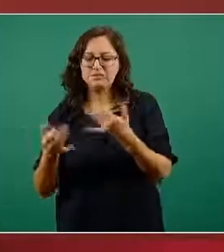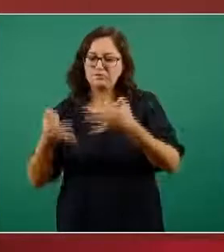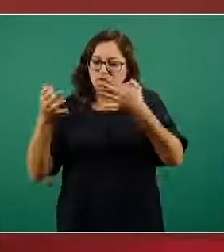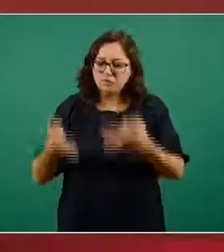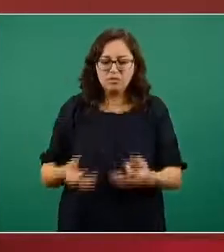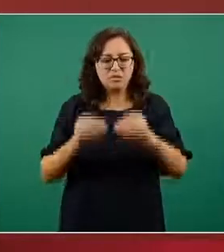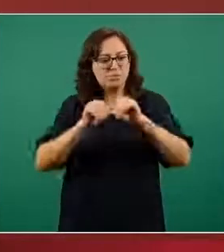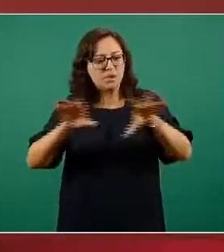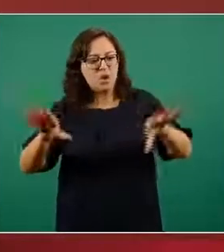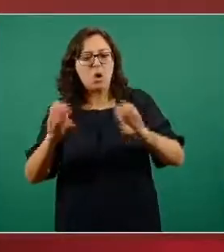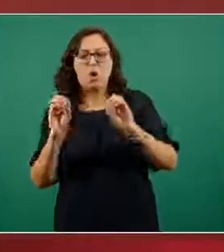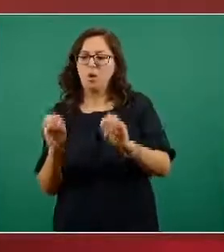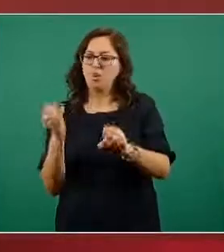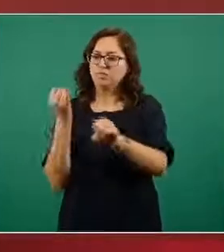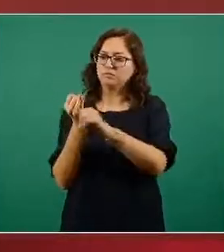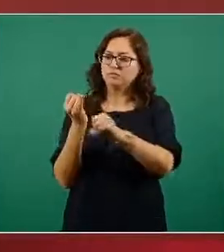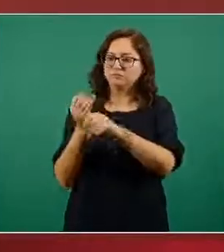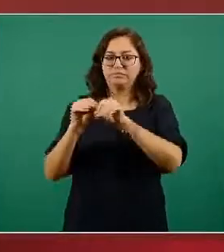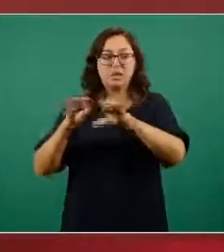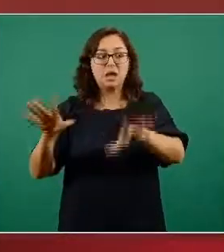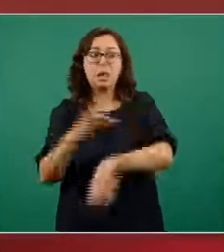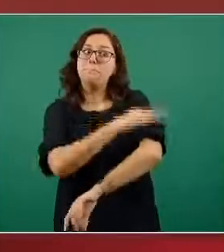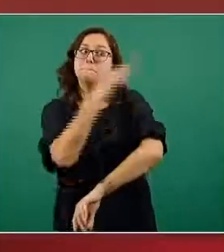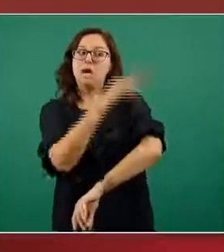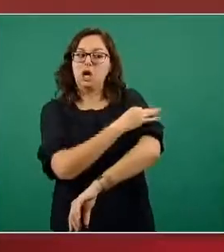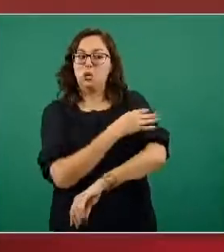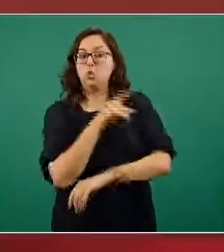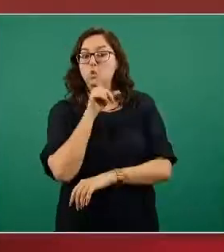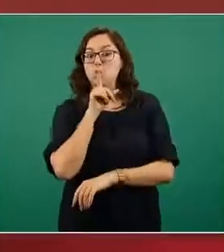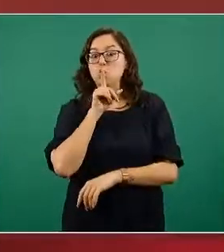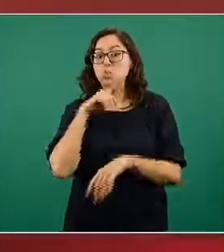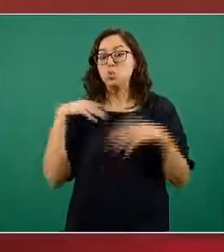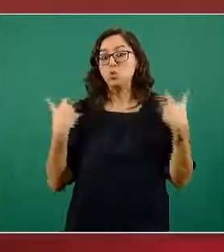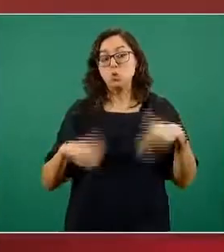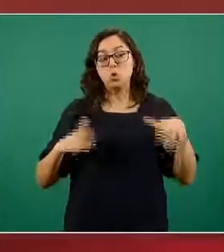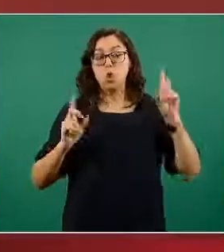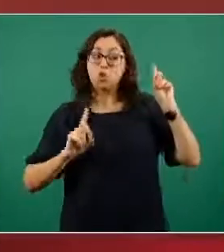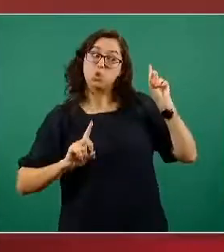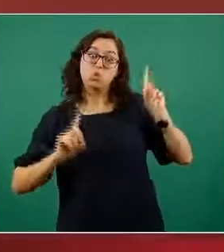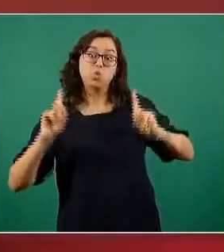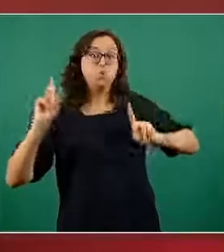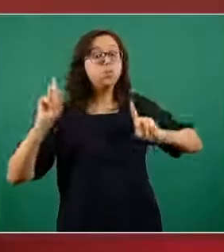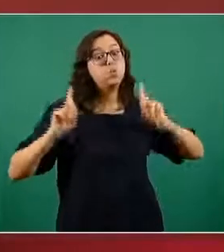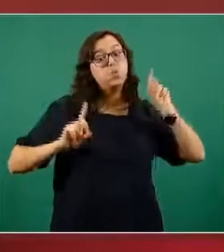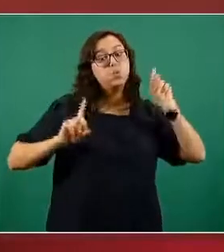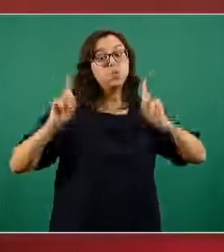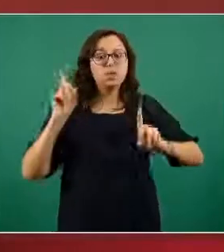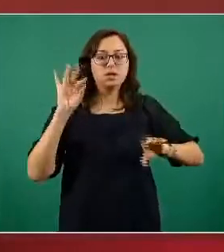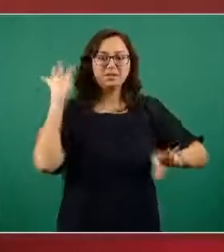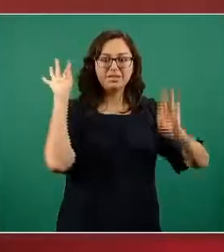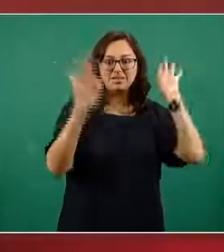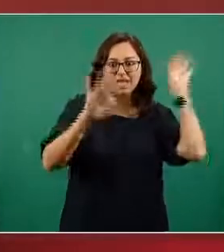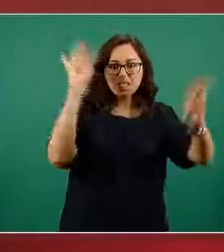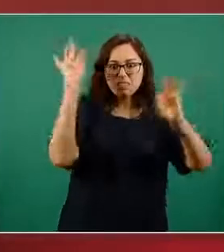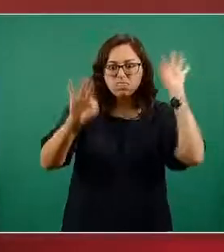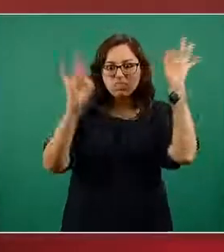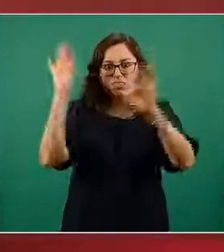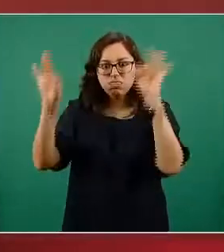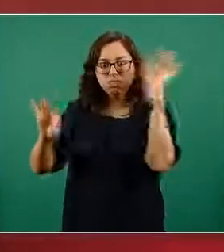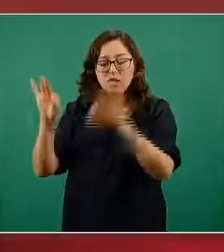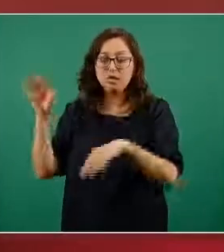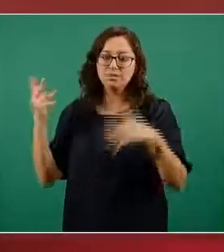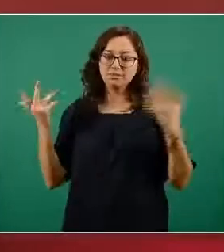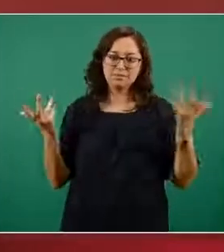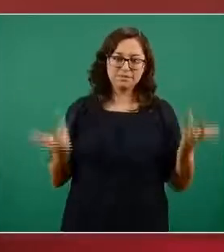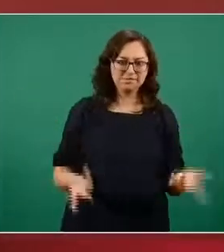están sembrando dudas sobre la vacunación dudas sobre la calidad de las vacunas que están a disposición del